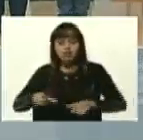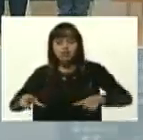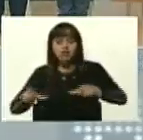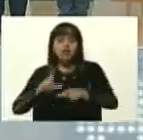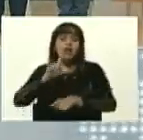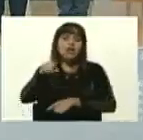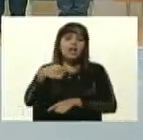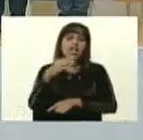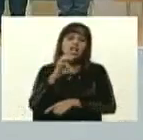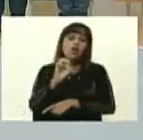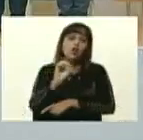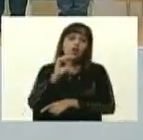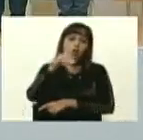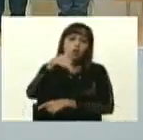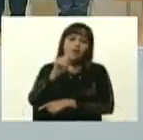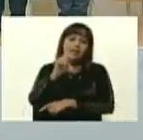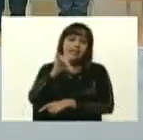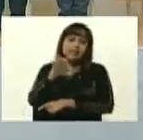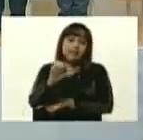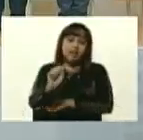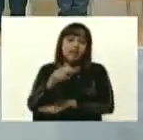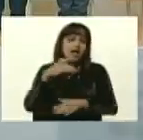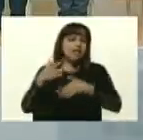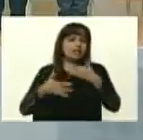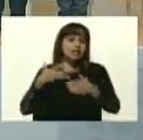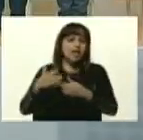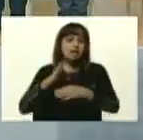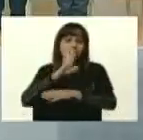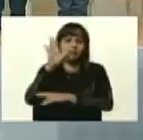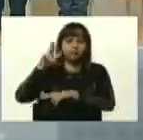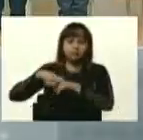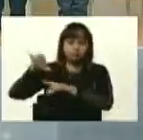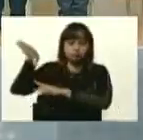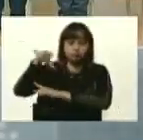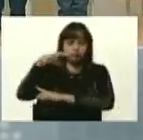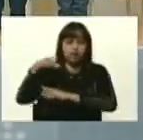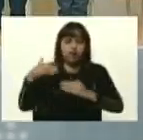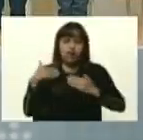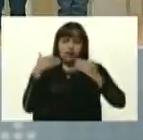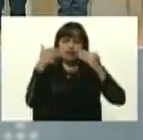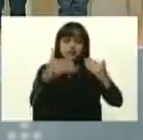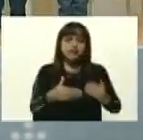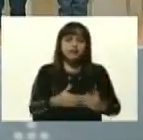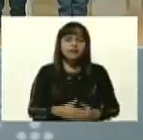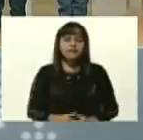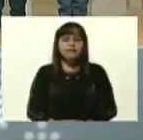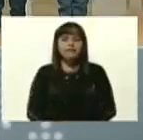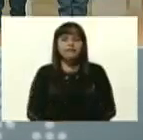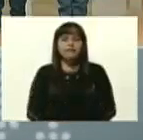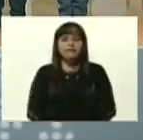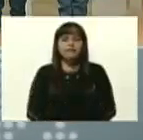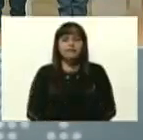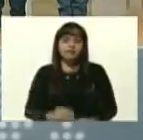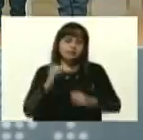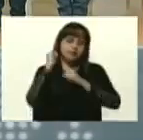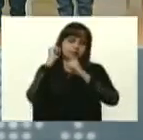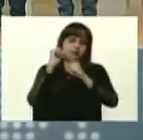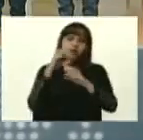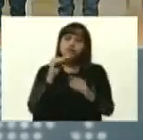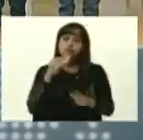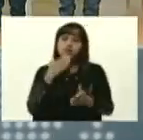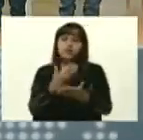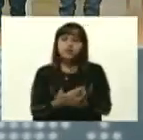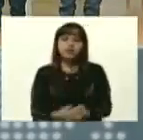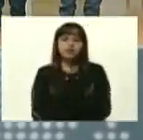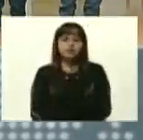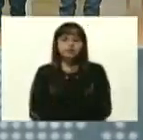Bolivariana para Actividades Espaciales. Avanzar y vencer. Muchas gracias.